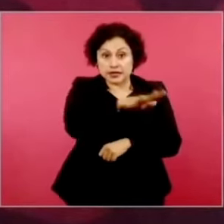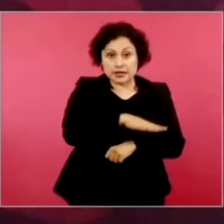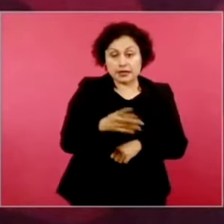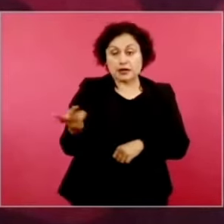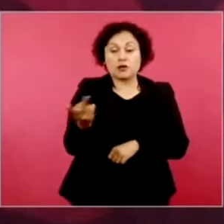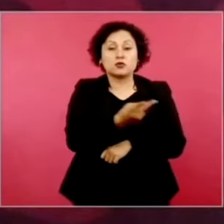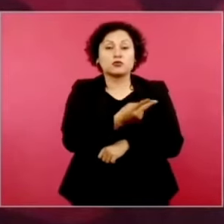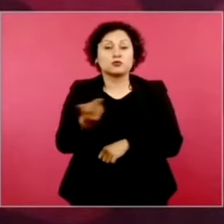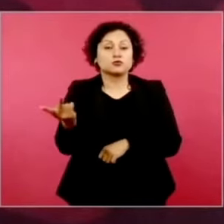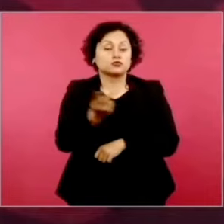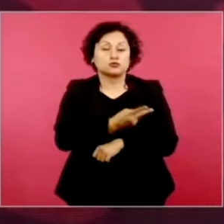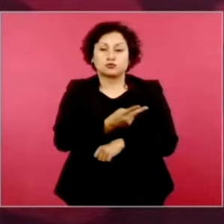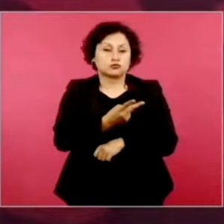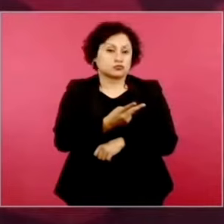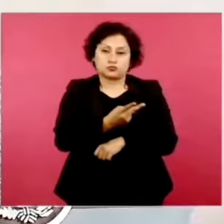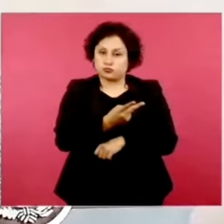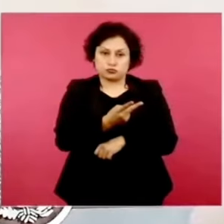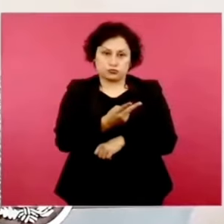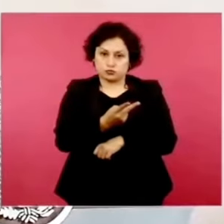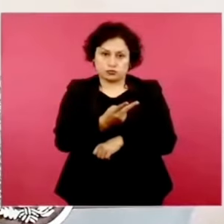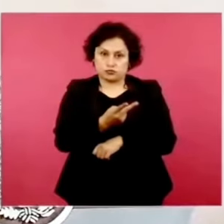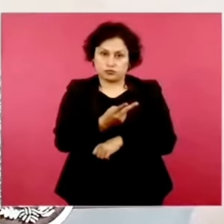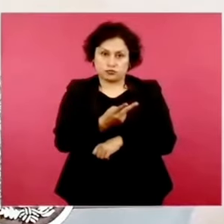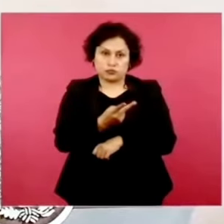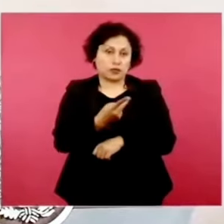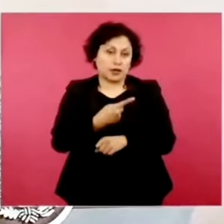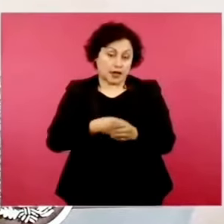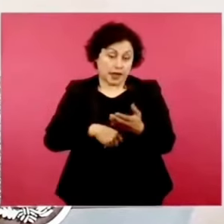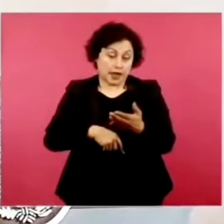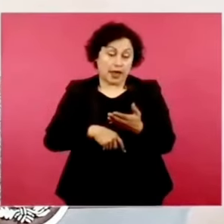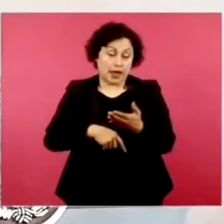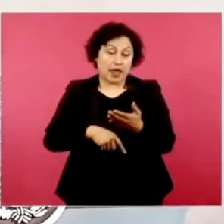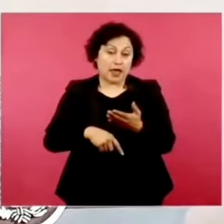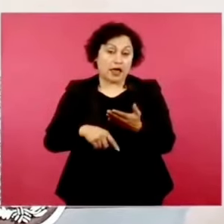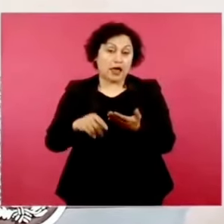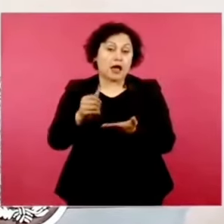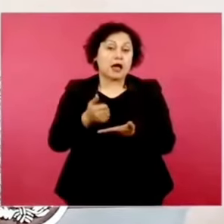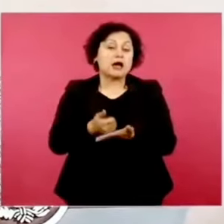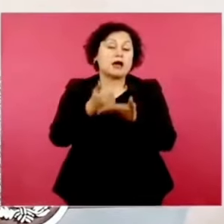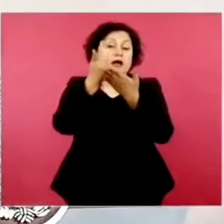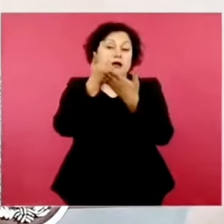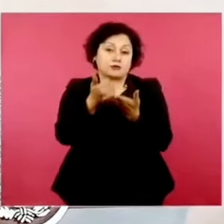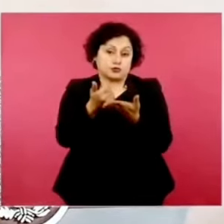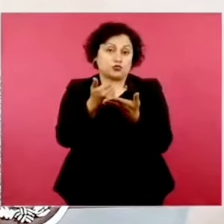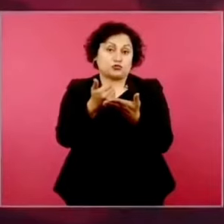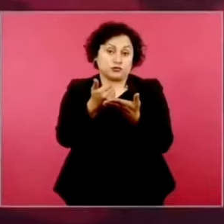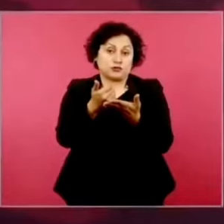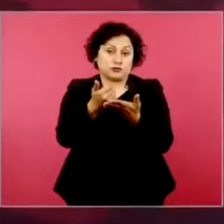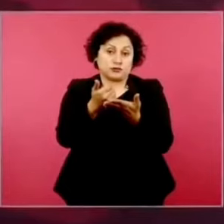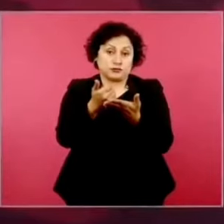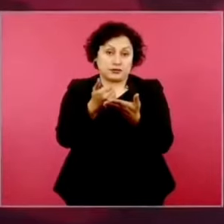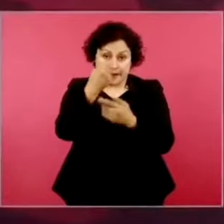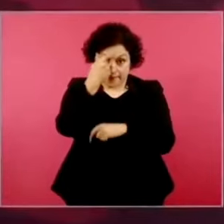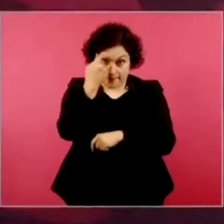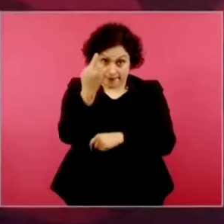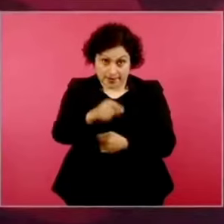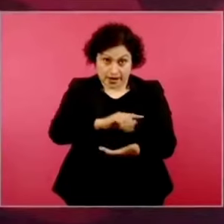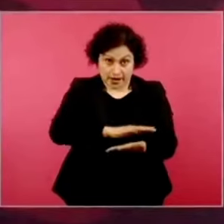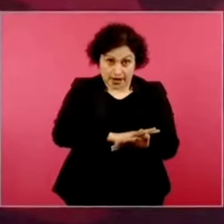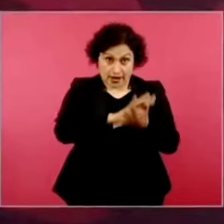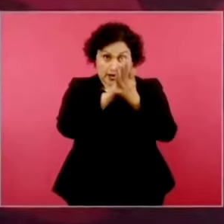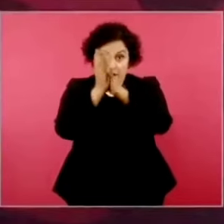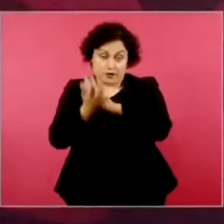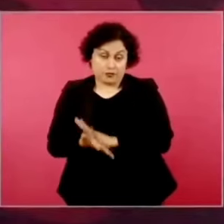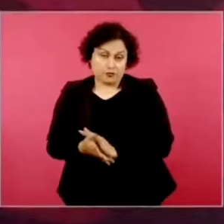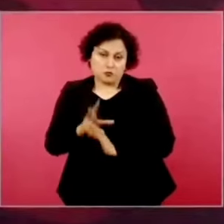no estuvieron a favor de la transformación por